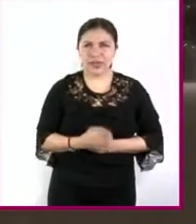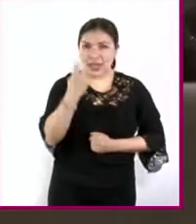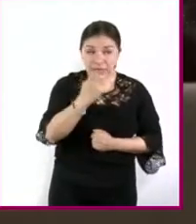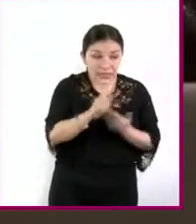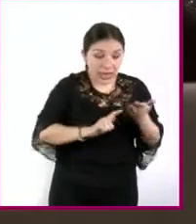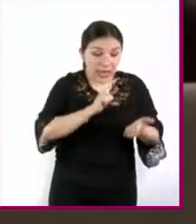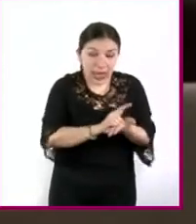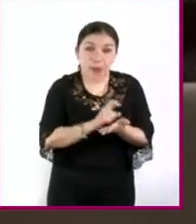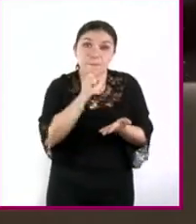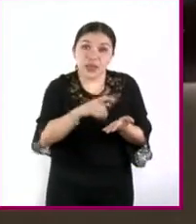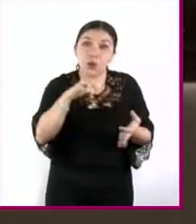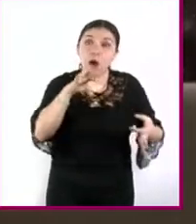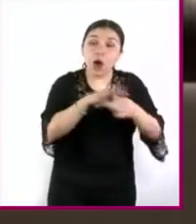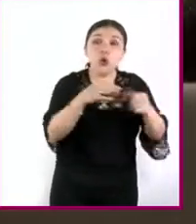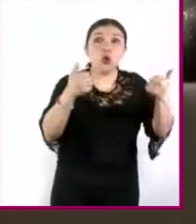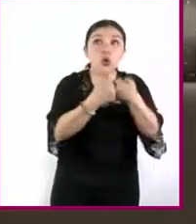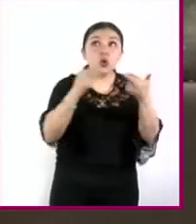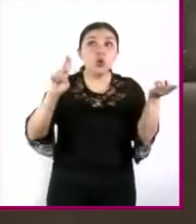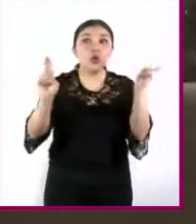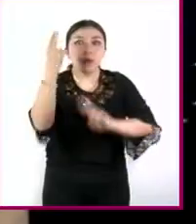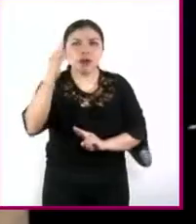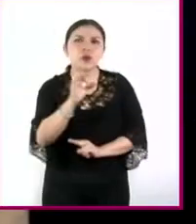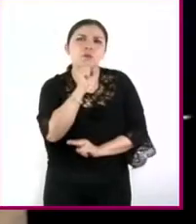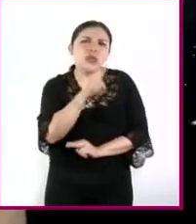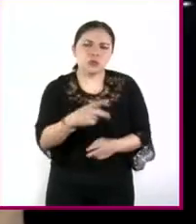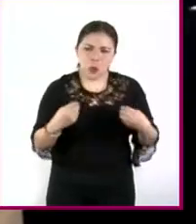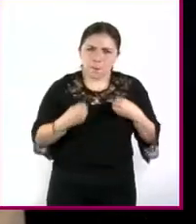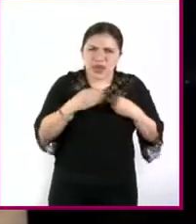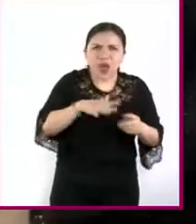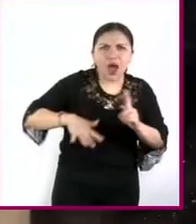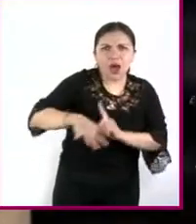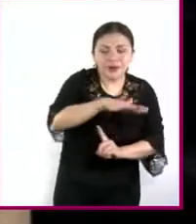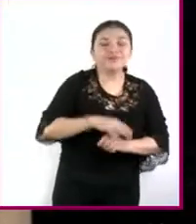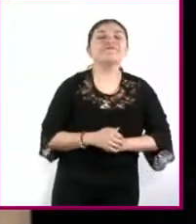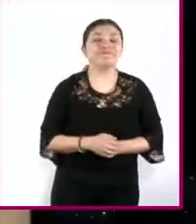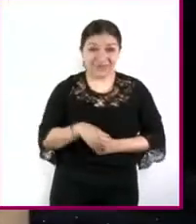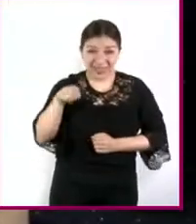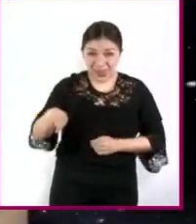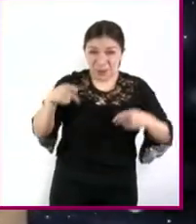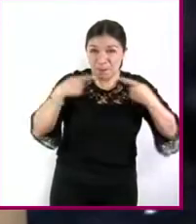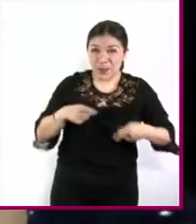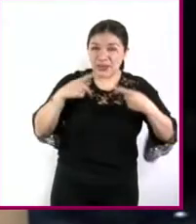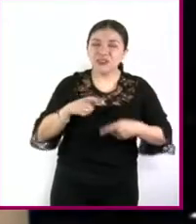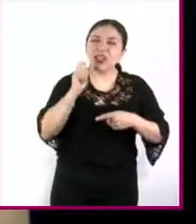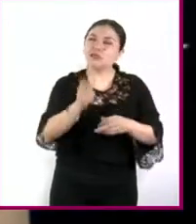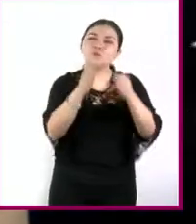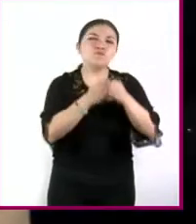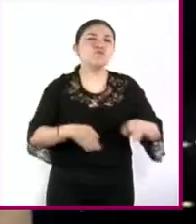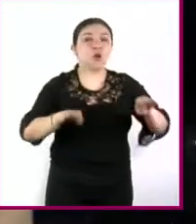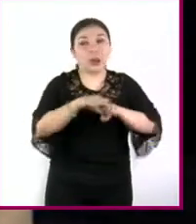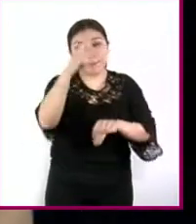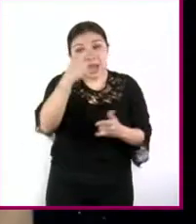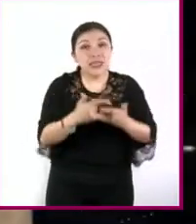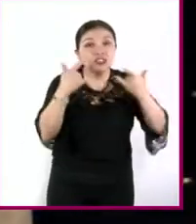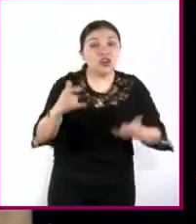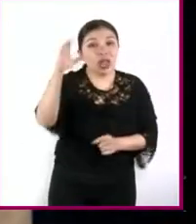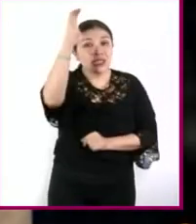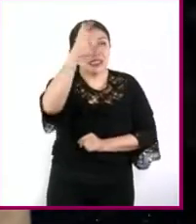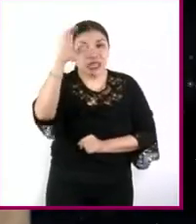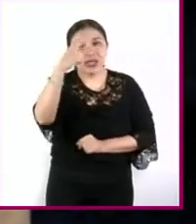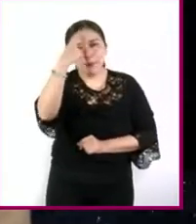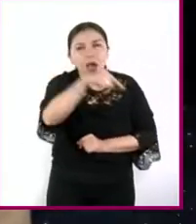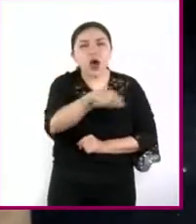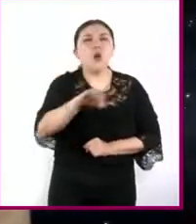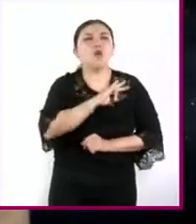aplican tanto al universo como nuestra vida cotidiana newton es un personaje fundamental en la historia de la ciencia para